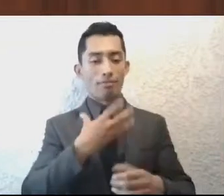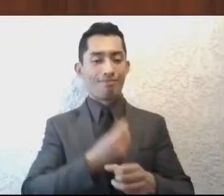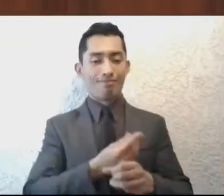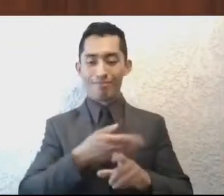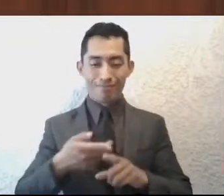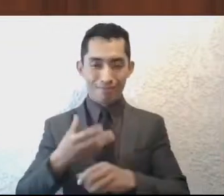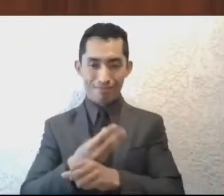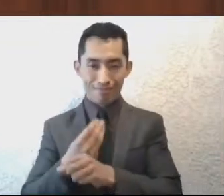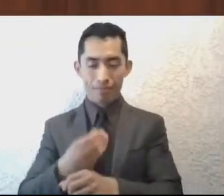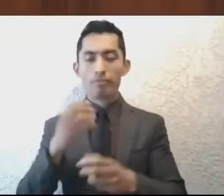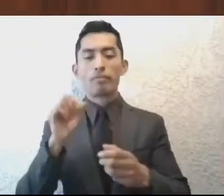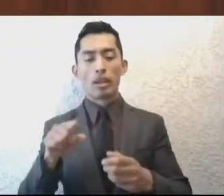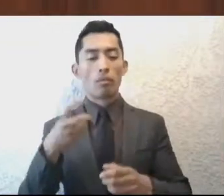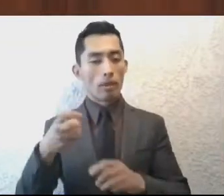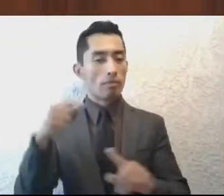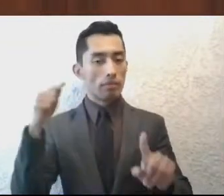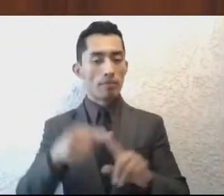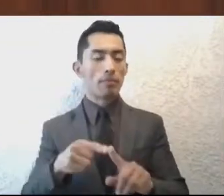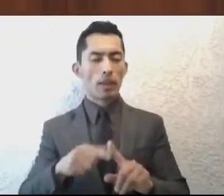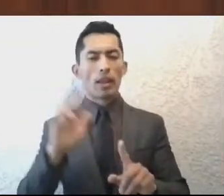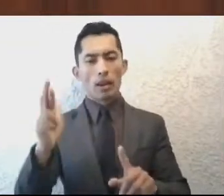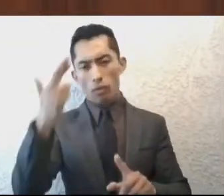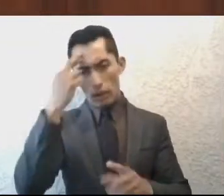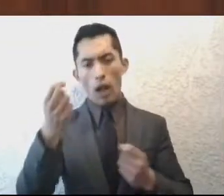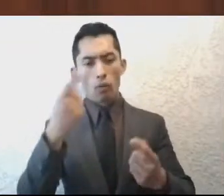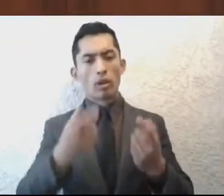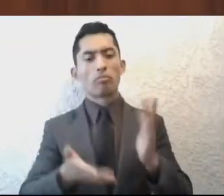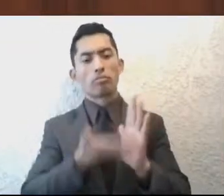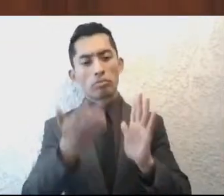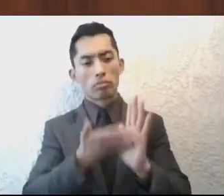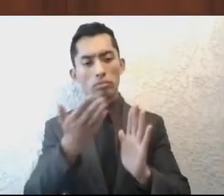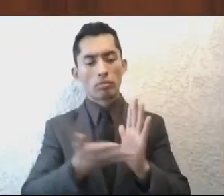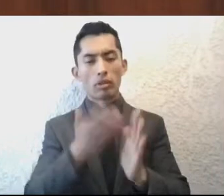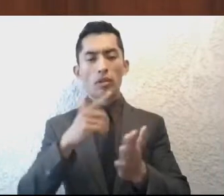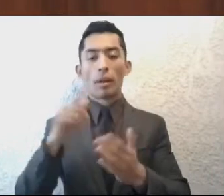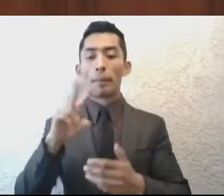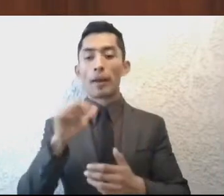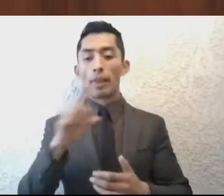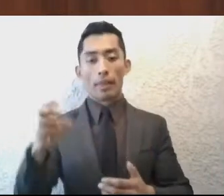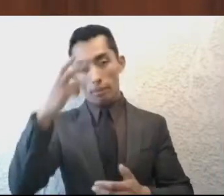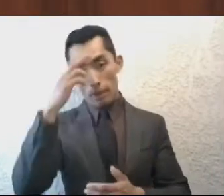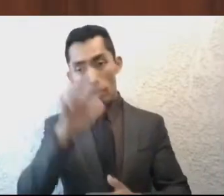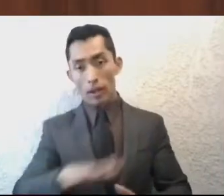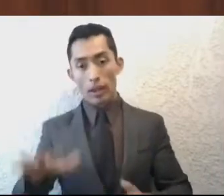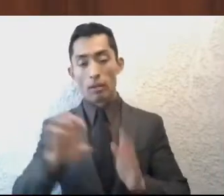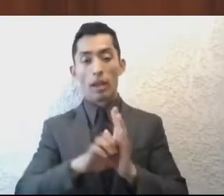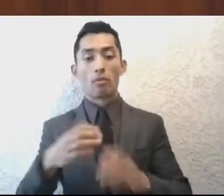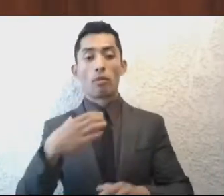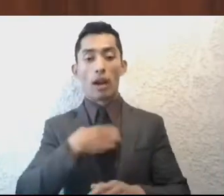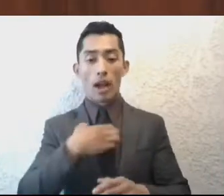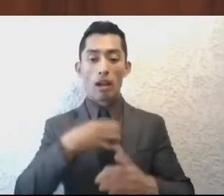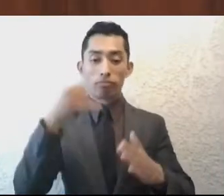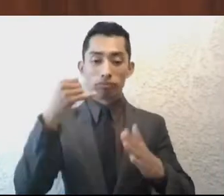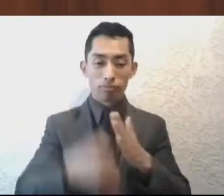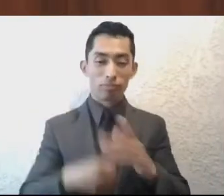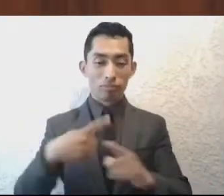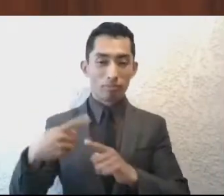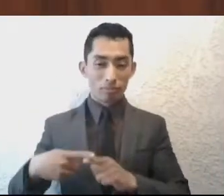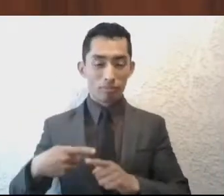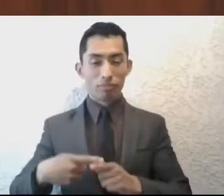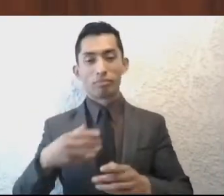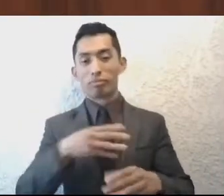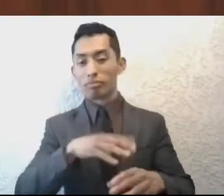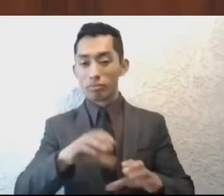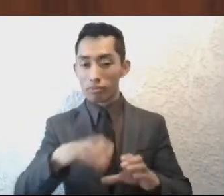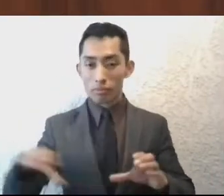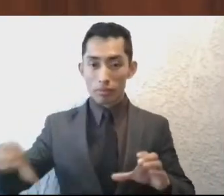fideicomiso. Hay que recordar que algunas obras de infraestructura de gran calado para el Valle de México, como el drenaje profundo, el túnel emisor oriente, el TEP1 y